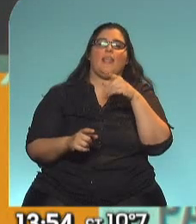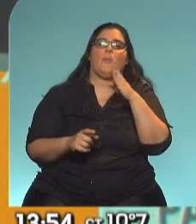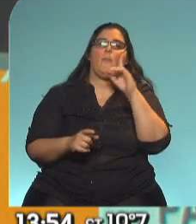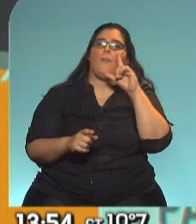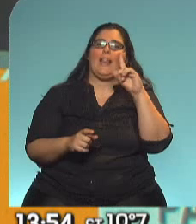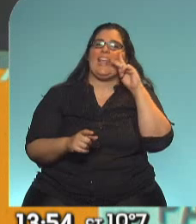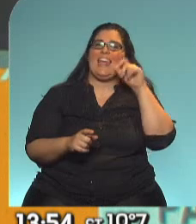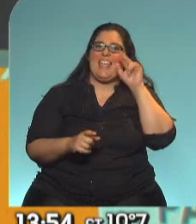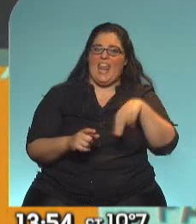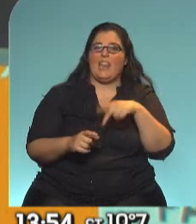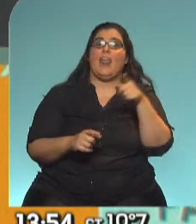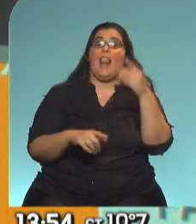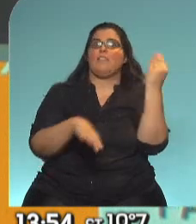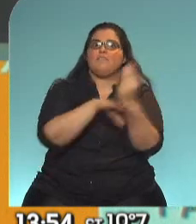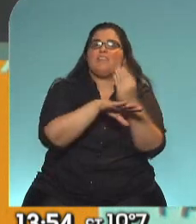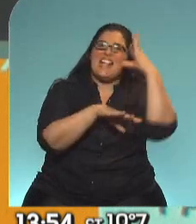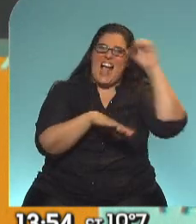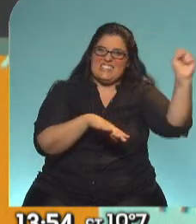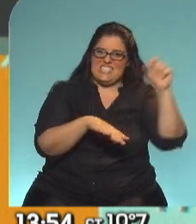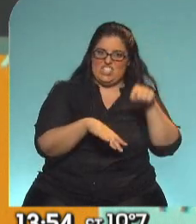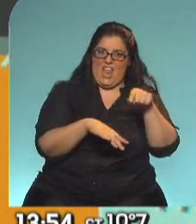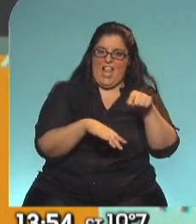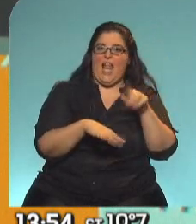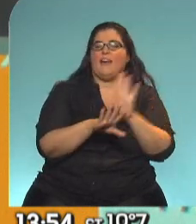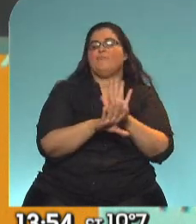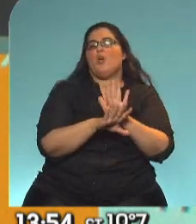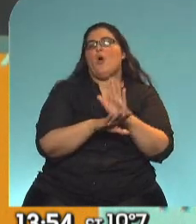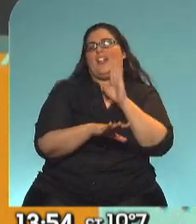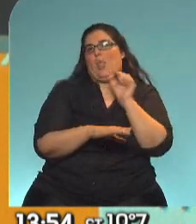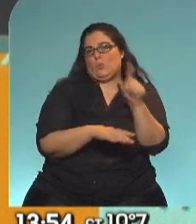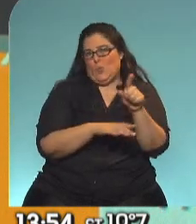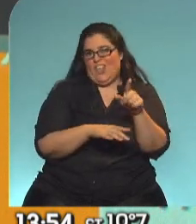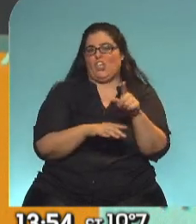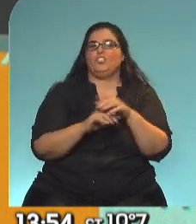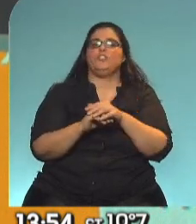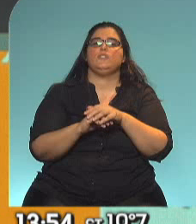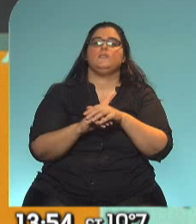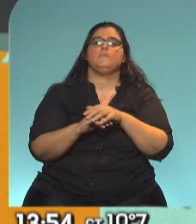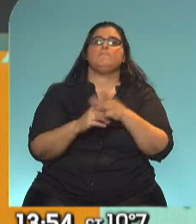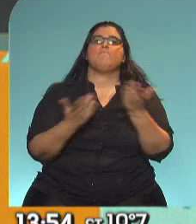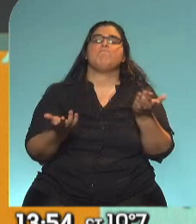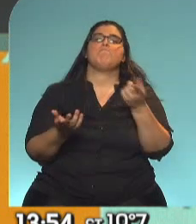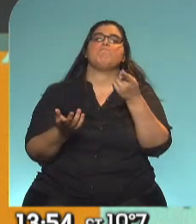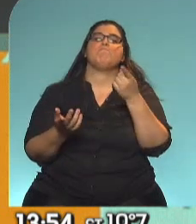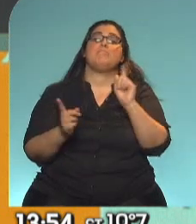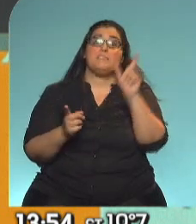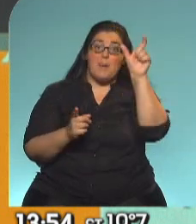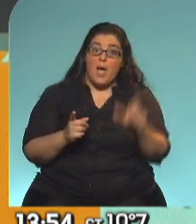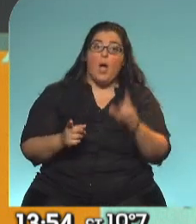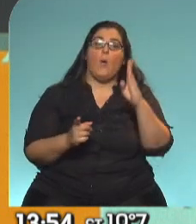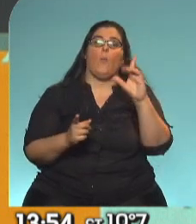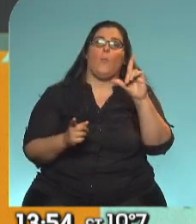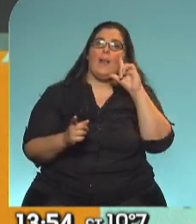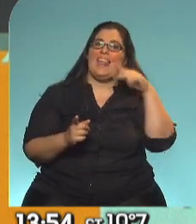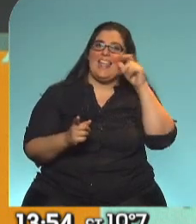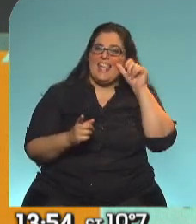a jugar el rol de canciller, podríamos decir, de Estados Unidos. Alguien que, tanto el caso de Blinken como también el caso